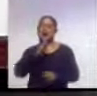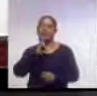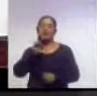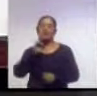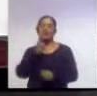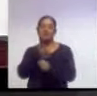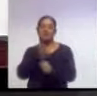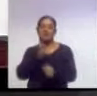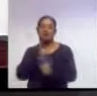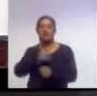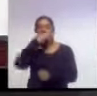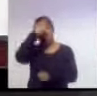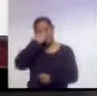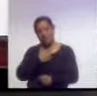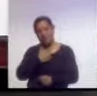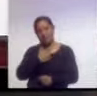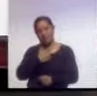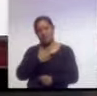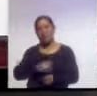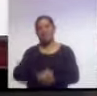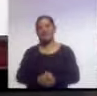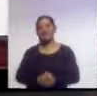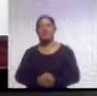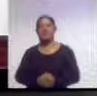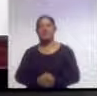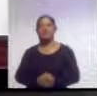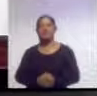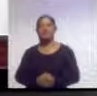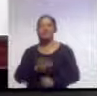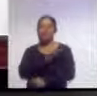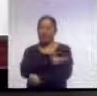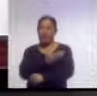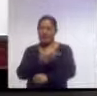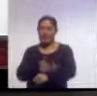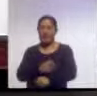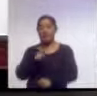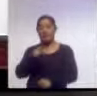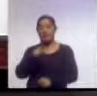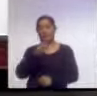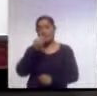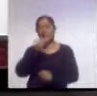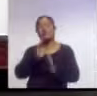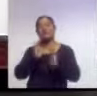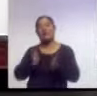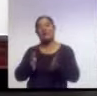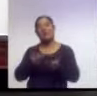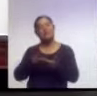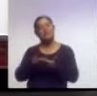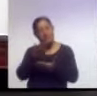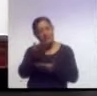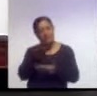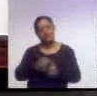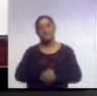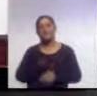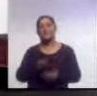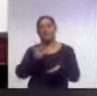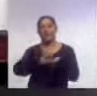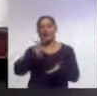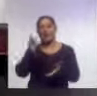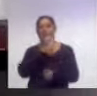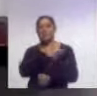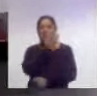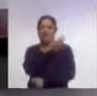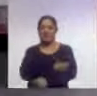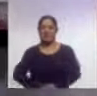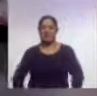acompañe en la tercera emisión de Ahora Noticias. Si se dispone usted a comer, tenga buen provecho. Gracias. Buenas